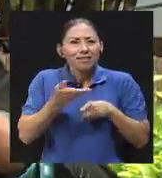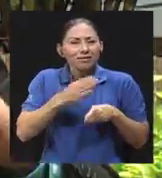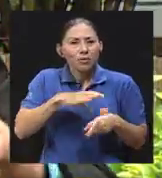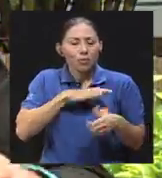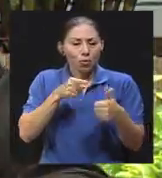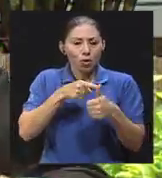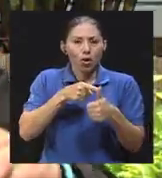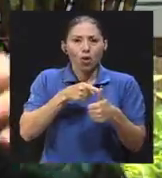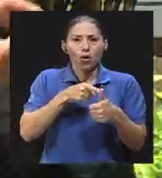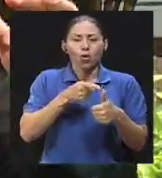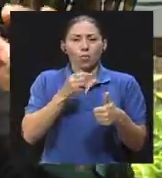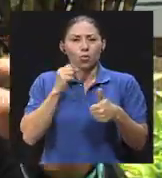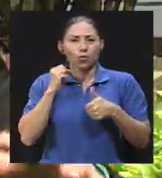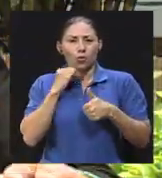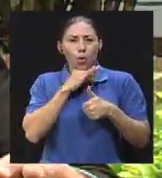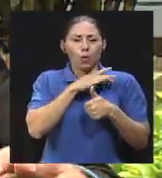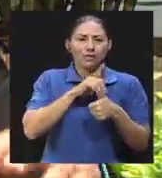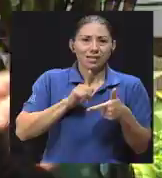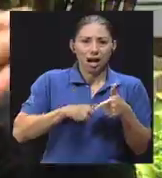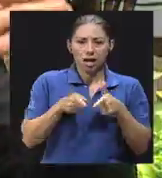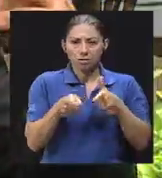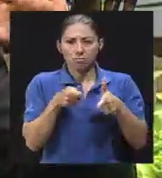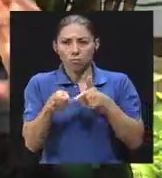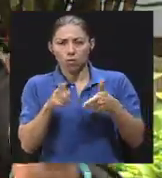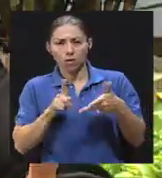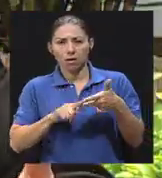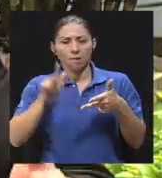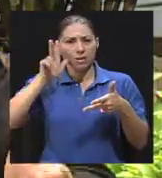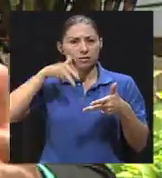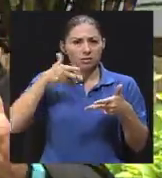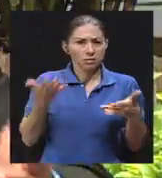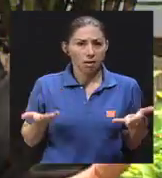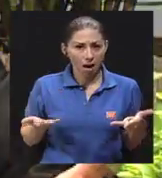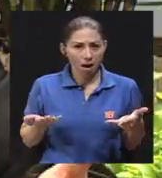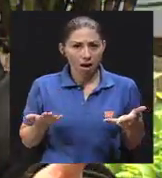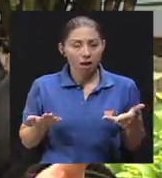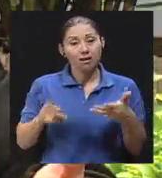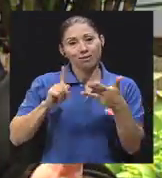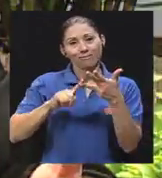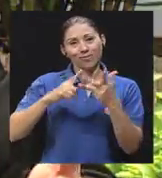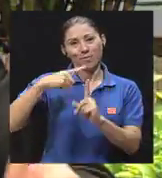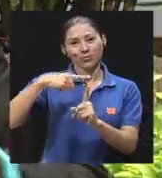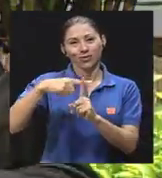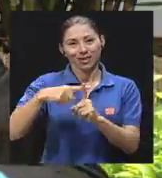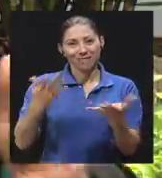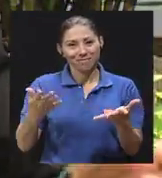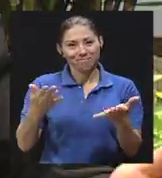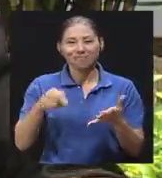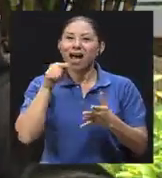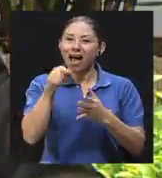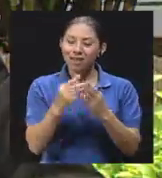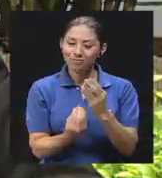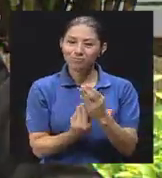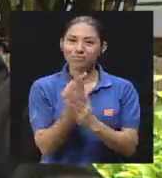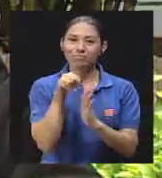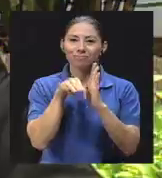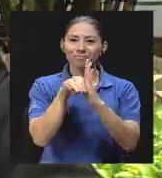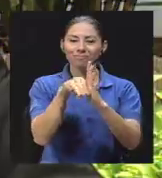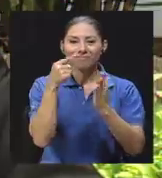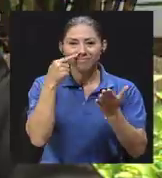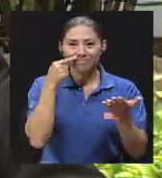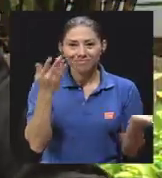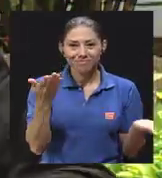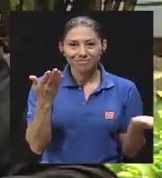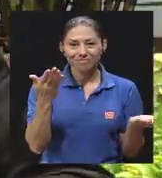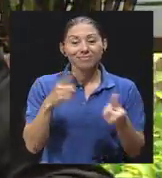tóxica, la hegemónica, la machista y una masculinidad positiva. Y de ahí sale nuestro modelo de ser papá.